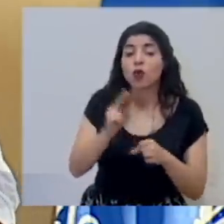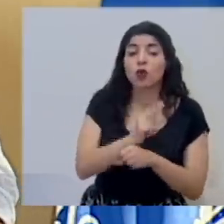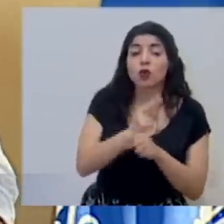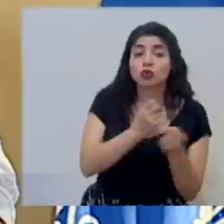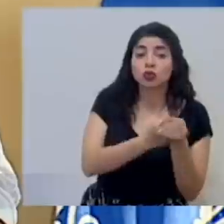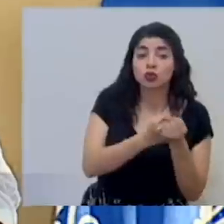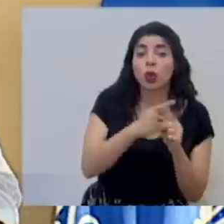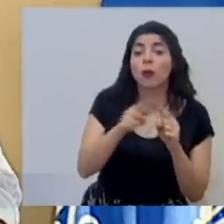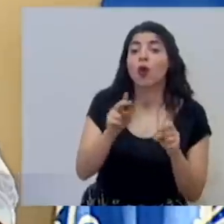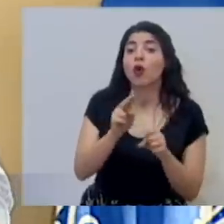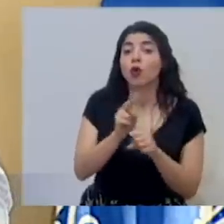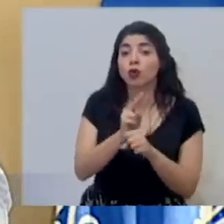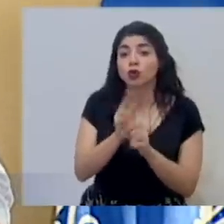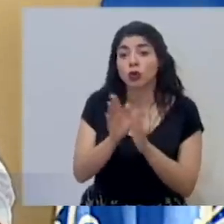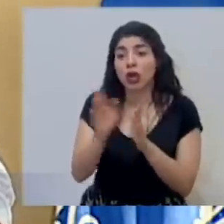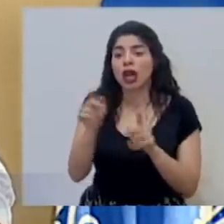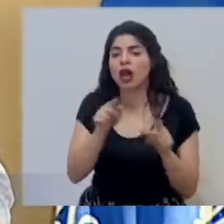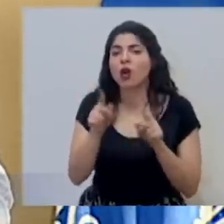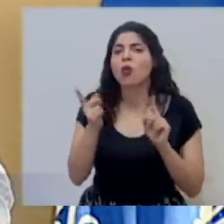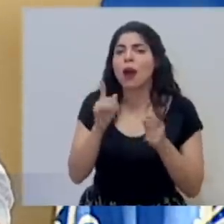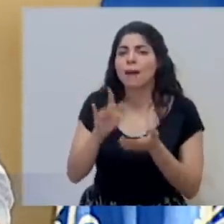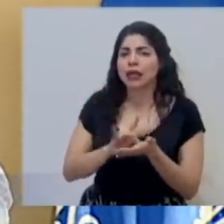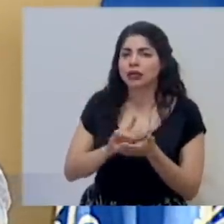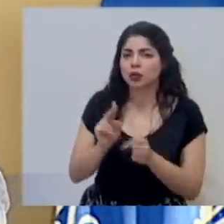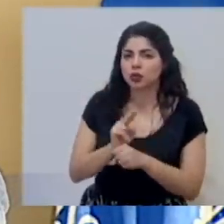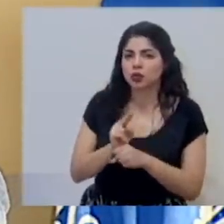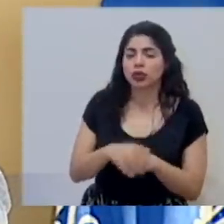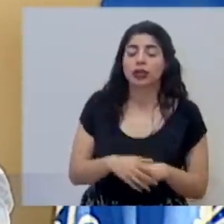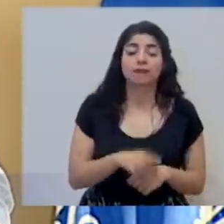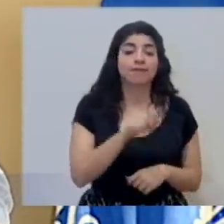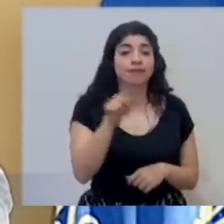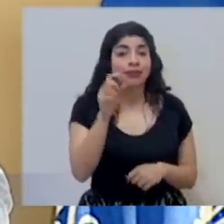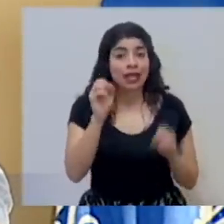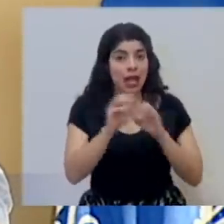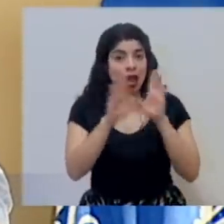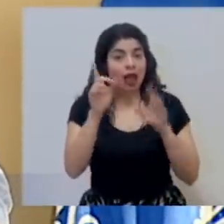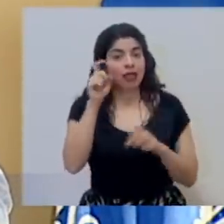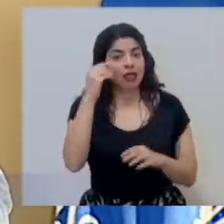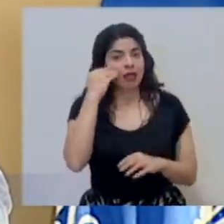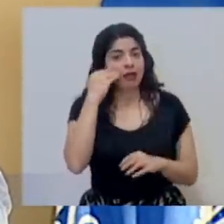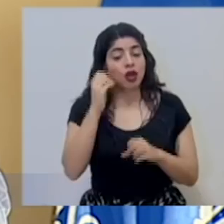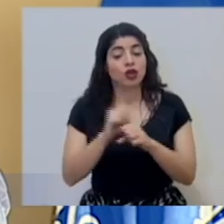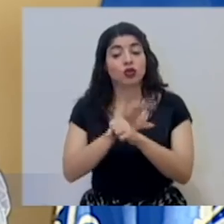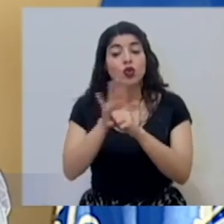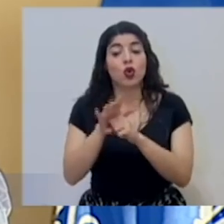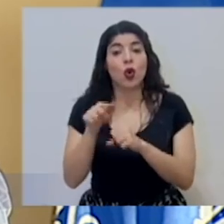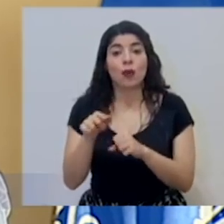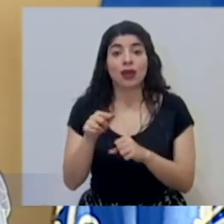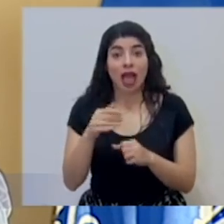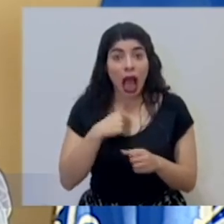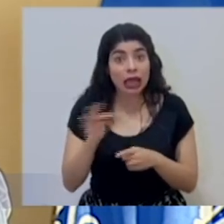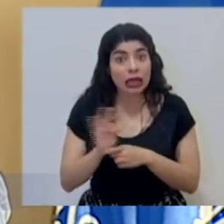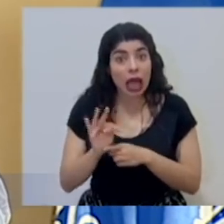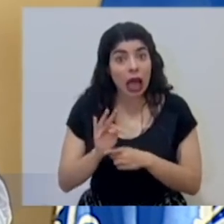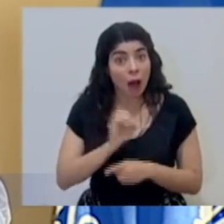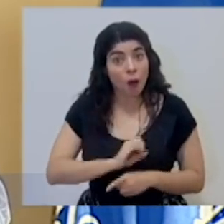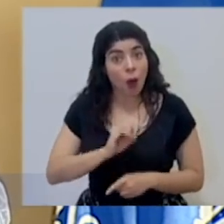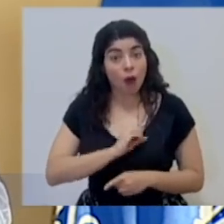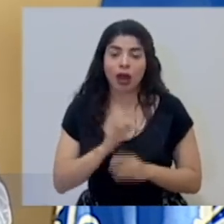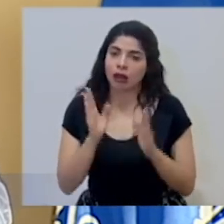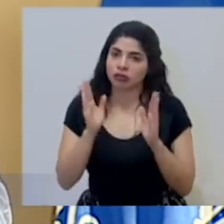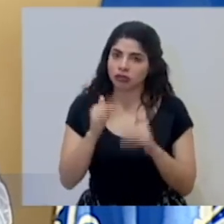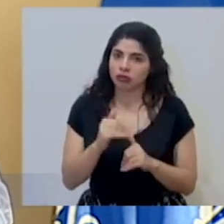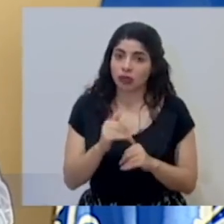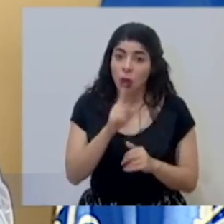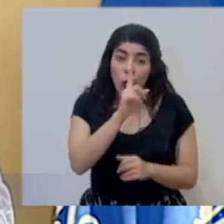o bajo uso compasional? Hay que ser claros que el COVID no tiene un tratamiento oficial. No hay un